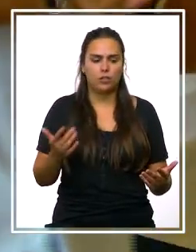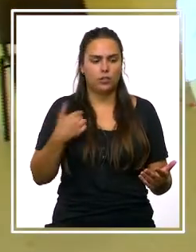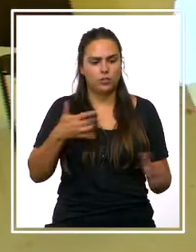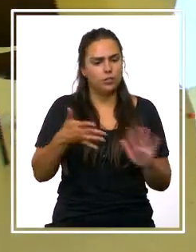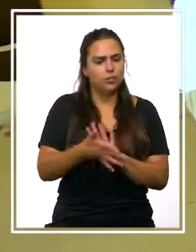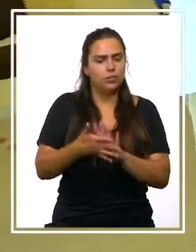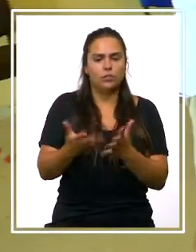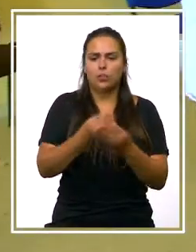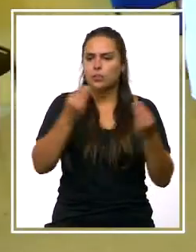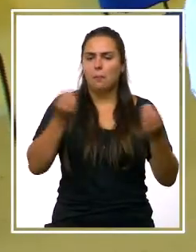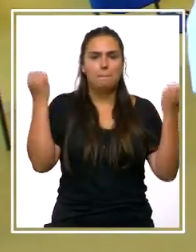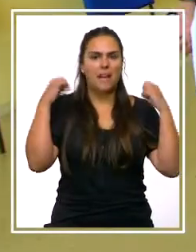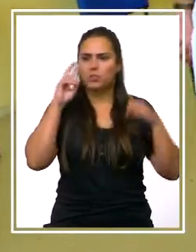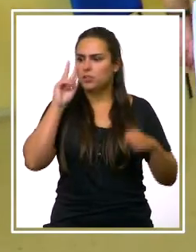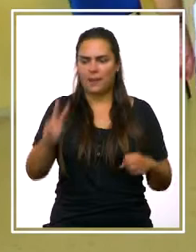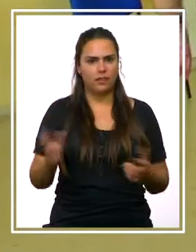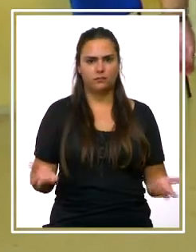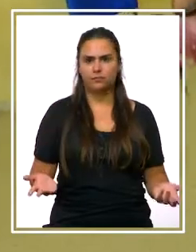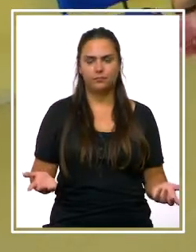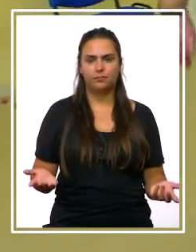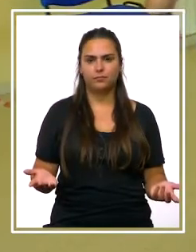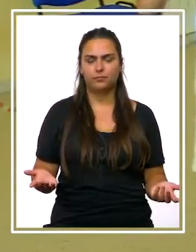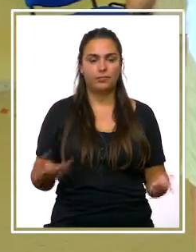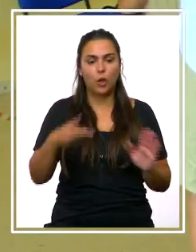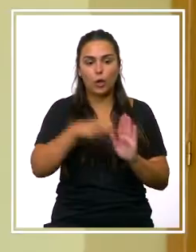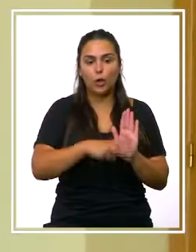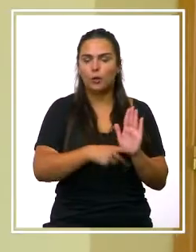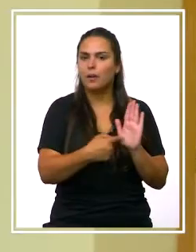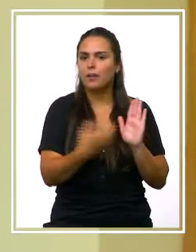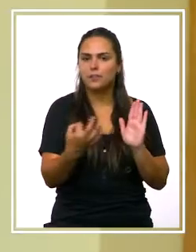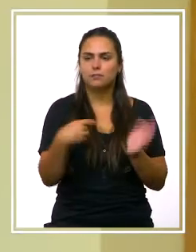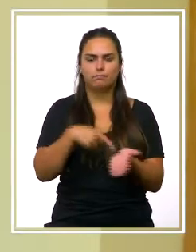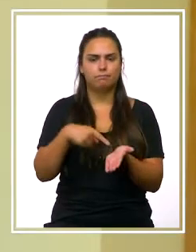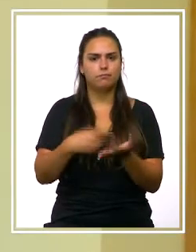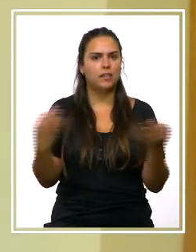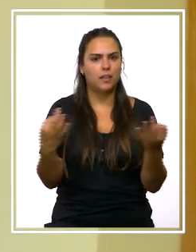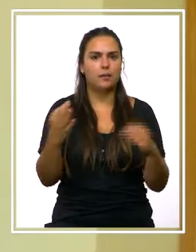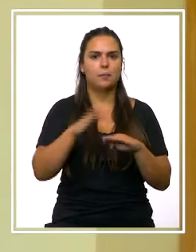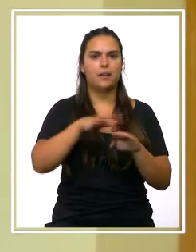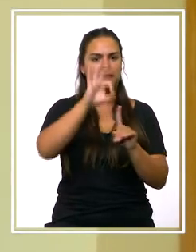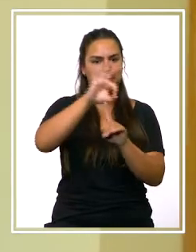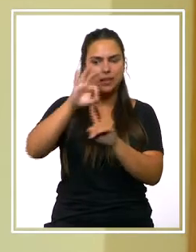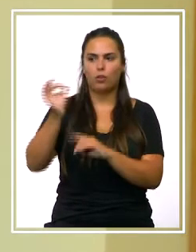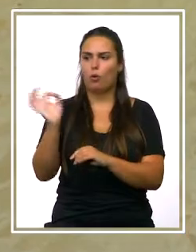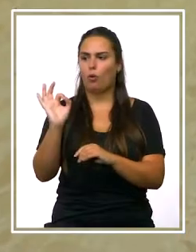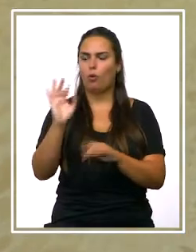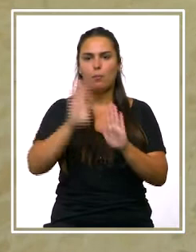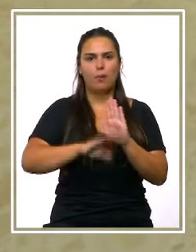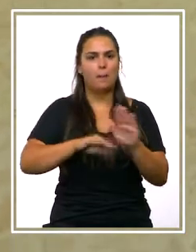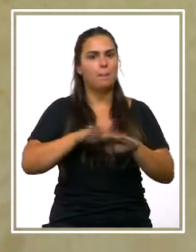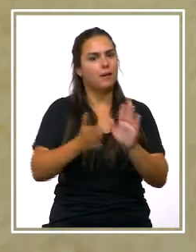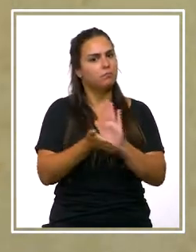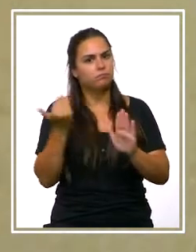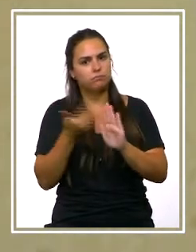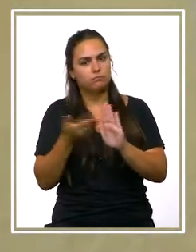todo muy práctico, sea, que él vea lo que es la normativa, lo que nos exige en materia de señalizaciones, de planes de